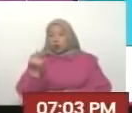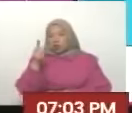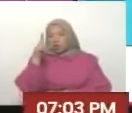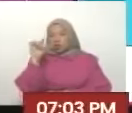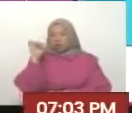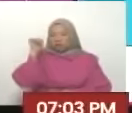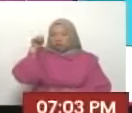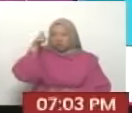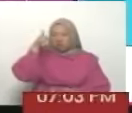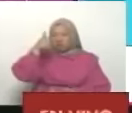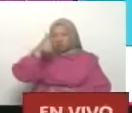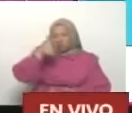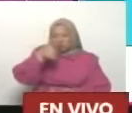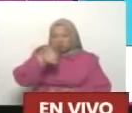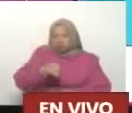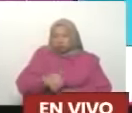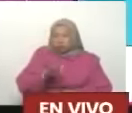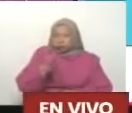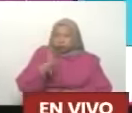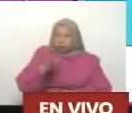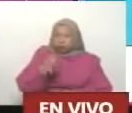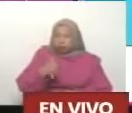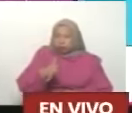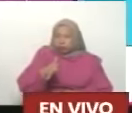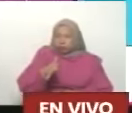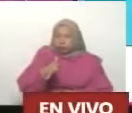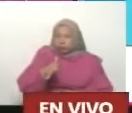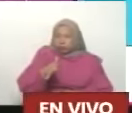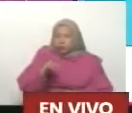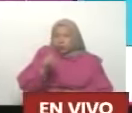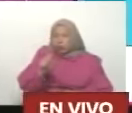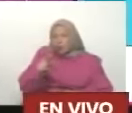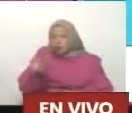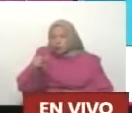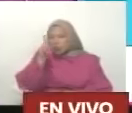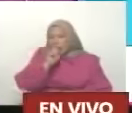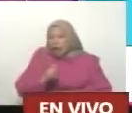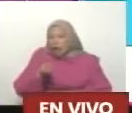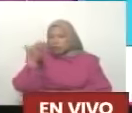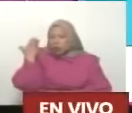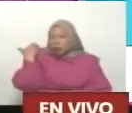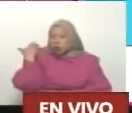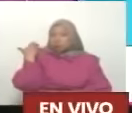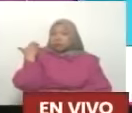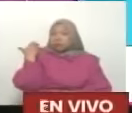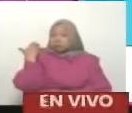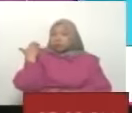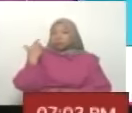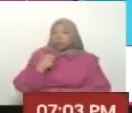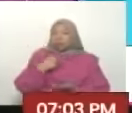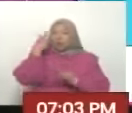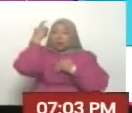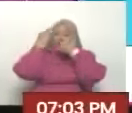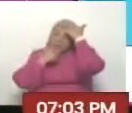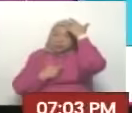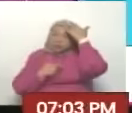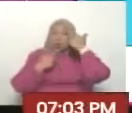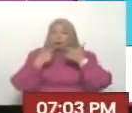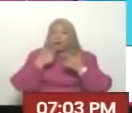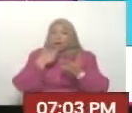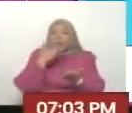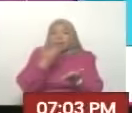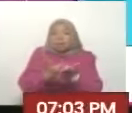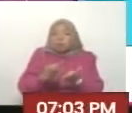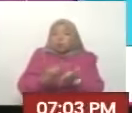casi 12 años el comandante Chávez propuso el plan de la patria y propuso un